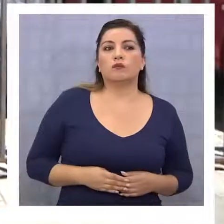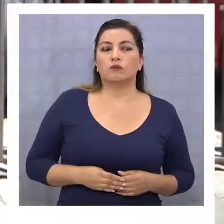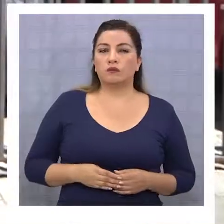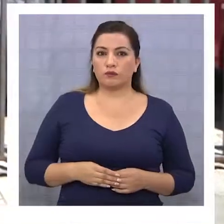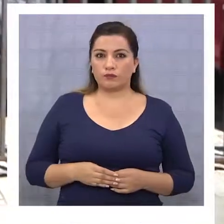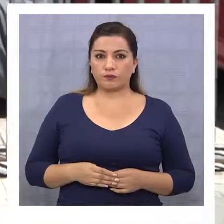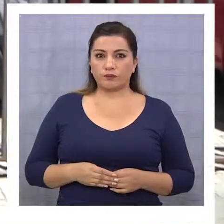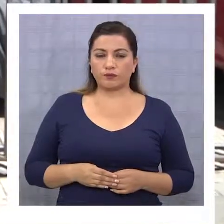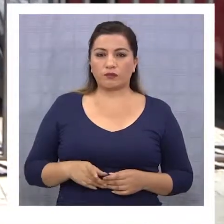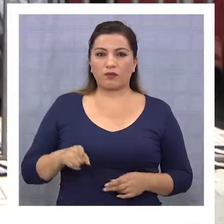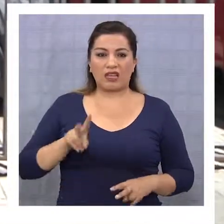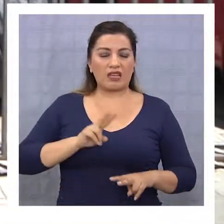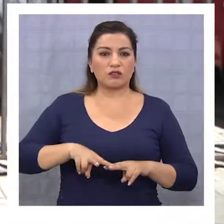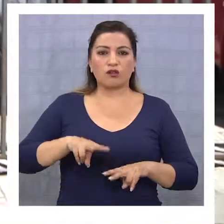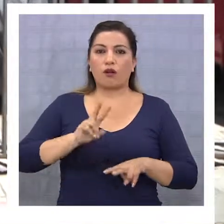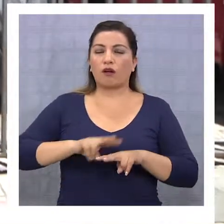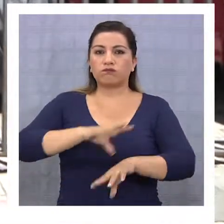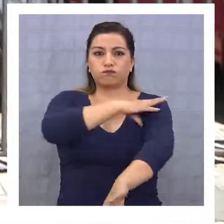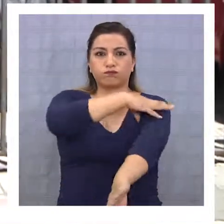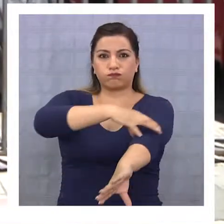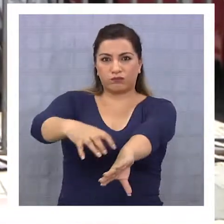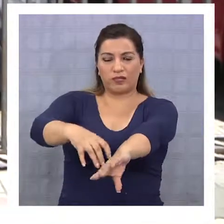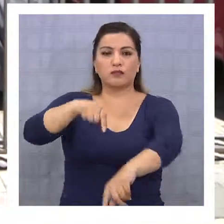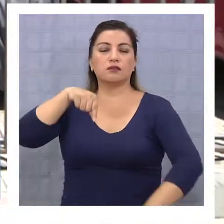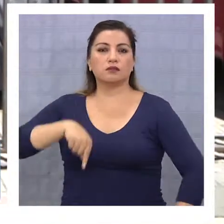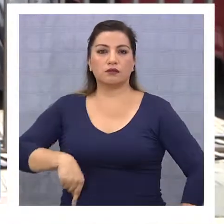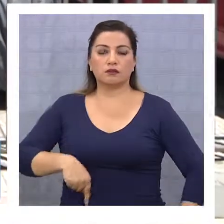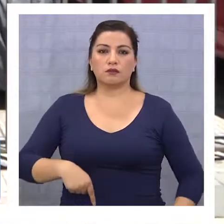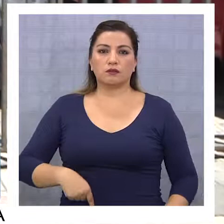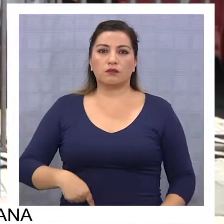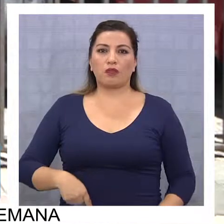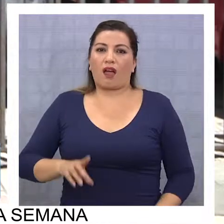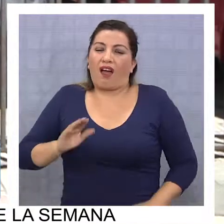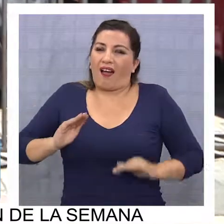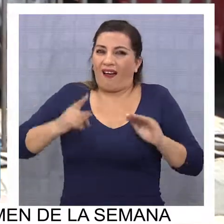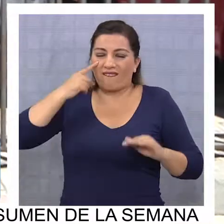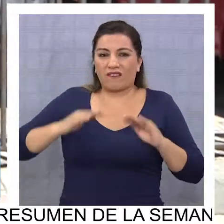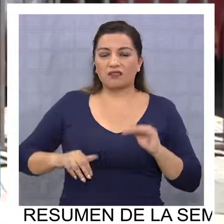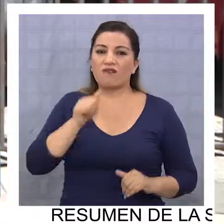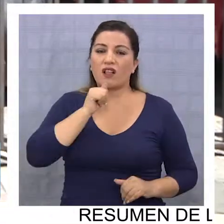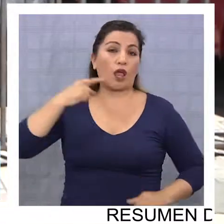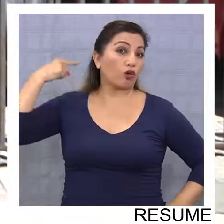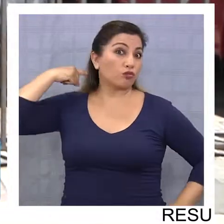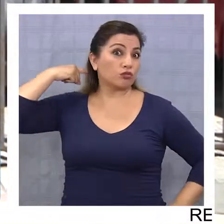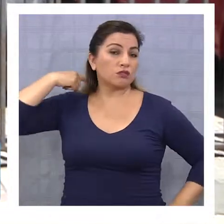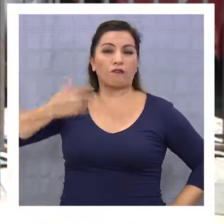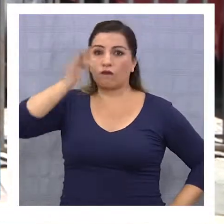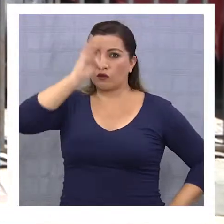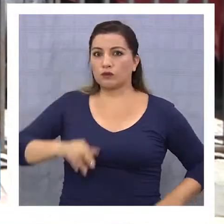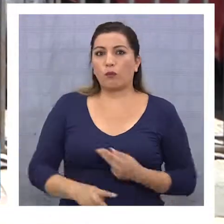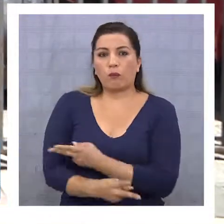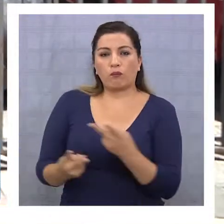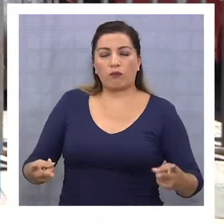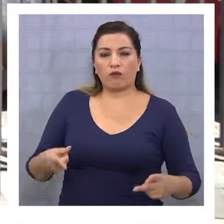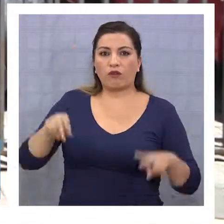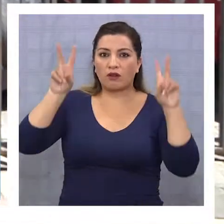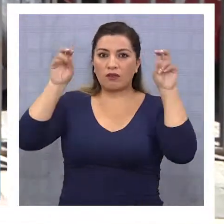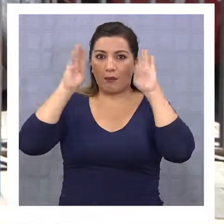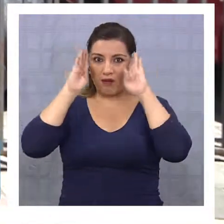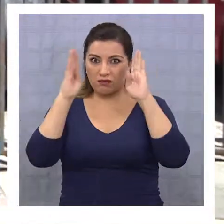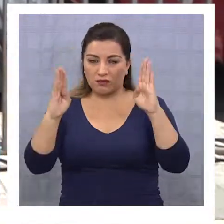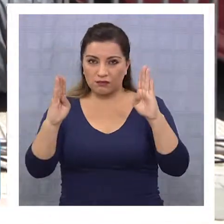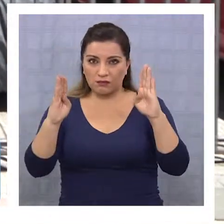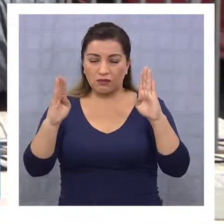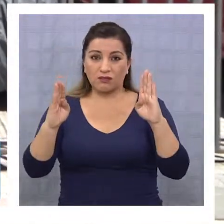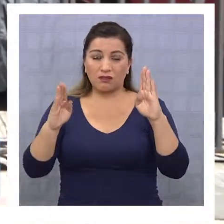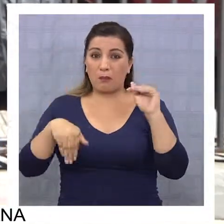Eso está instalado en todo Chile, la verdad que de repente hay muy poca conciencia del funcionario público en cuanto a la atención,